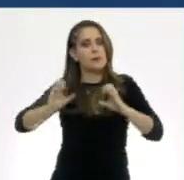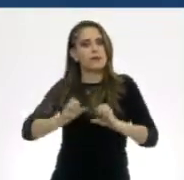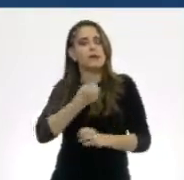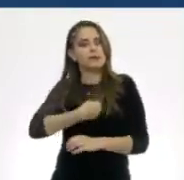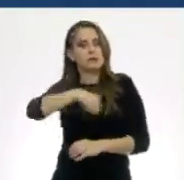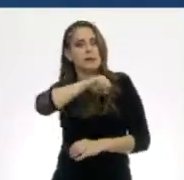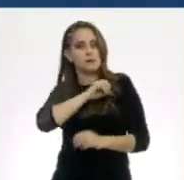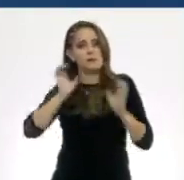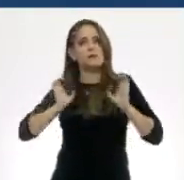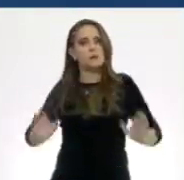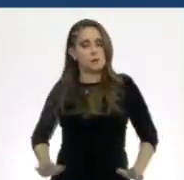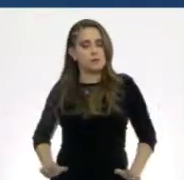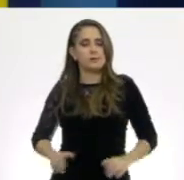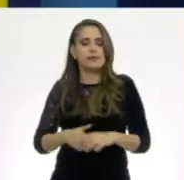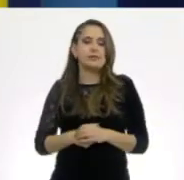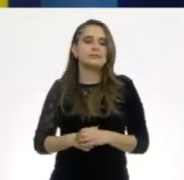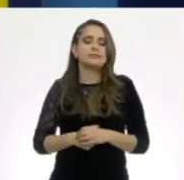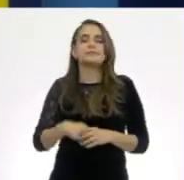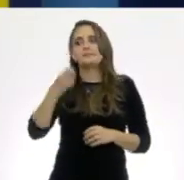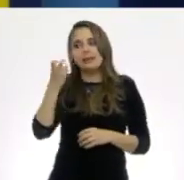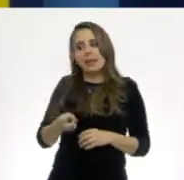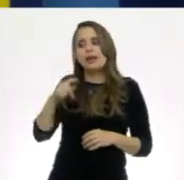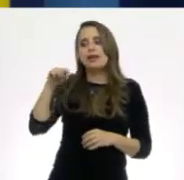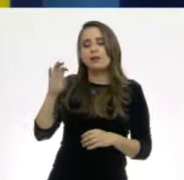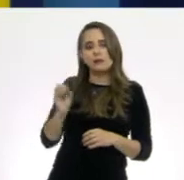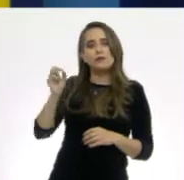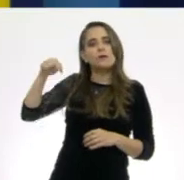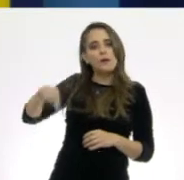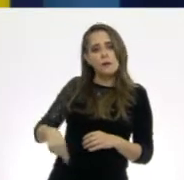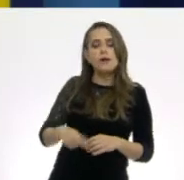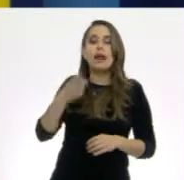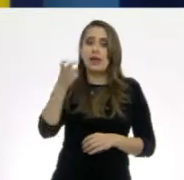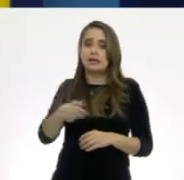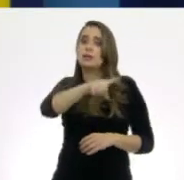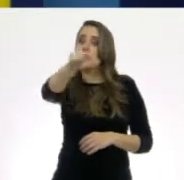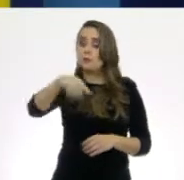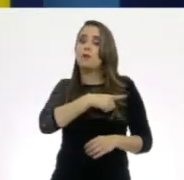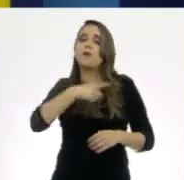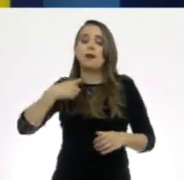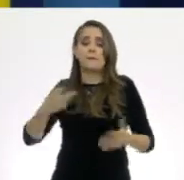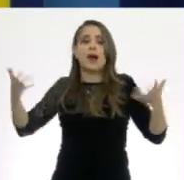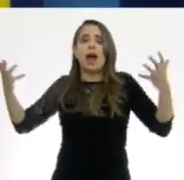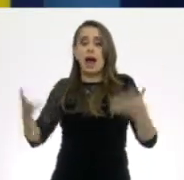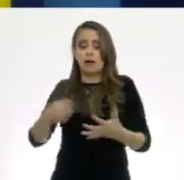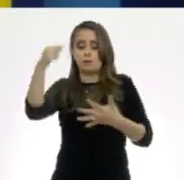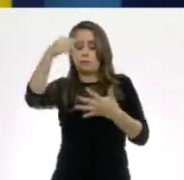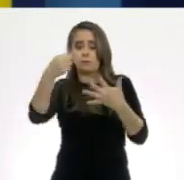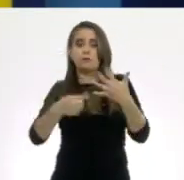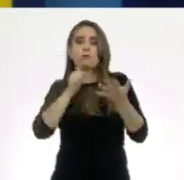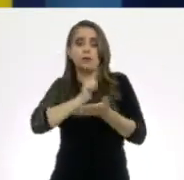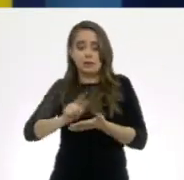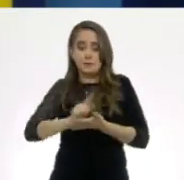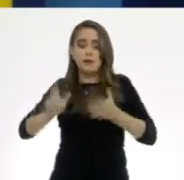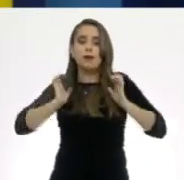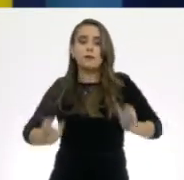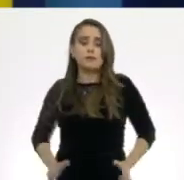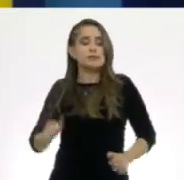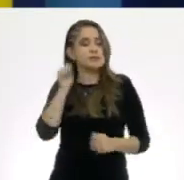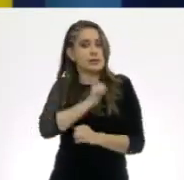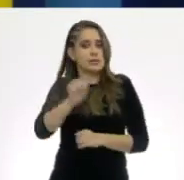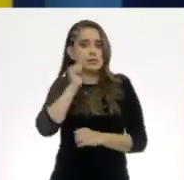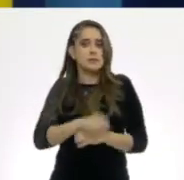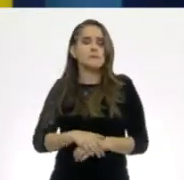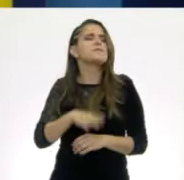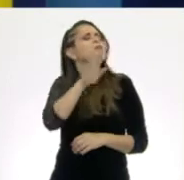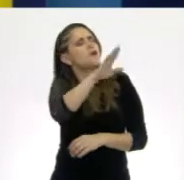limpio nuestro cuerpo. Así es, Ton. A realizar esas acciones, chicos. Maestra, además de saber sobre los